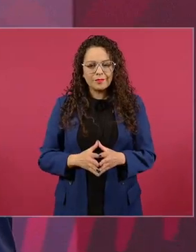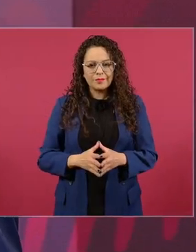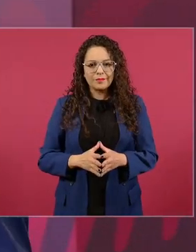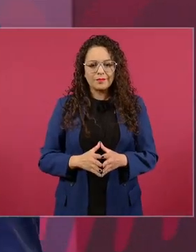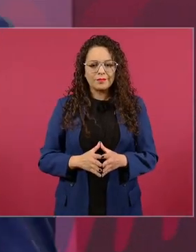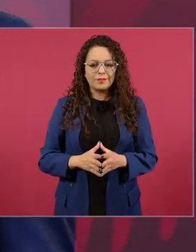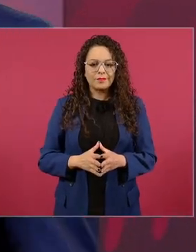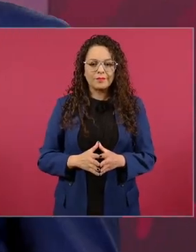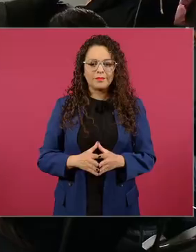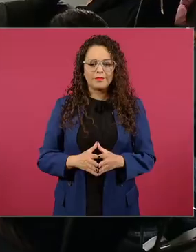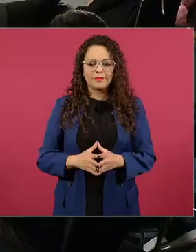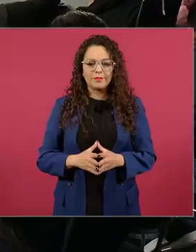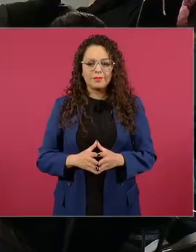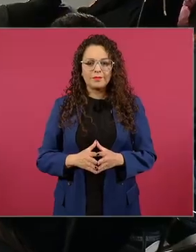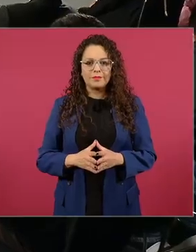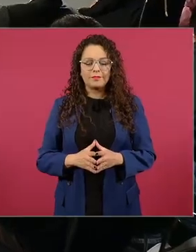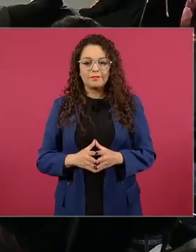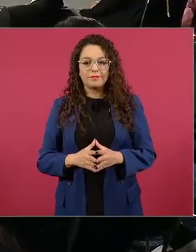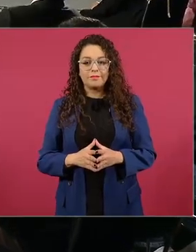entonces